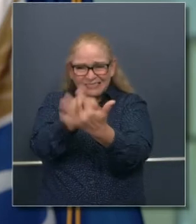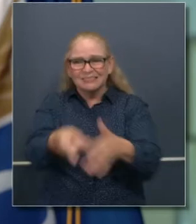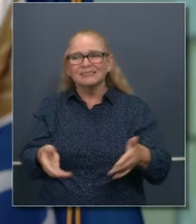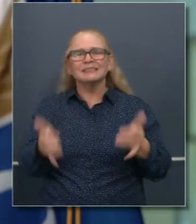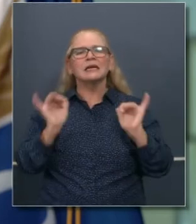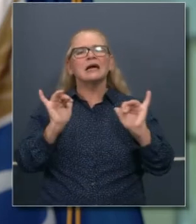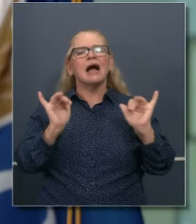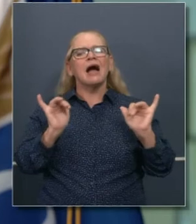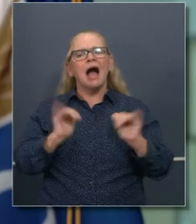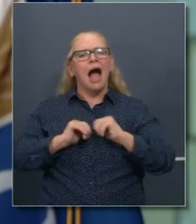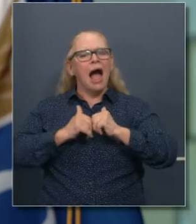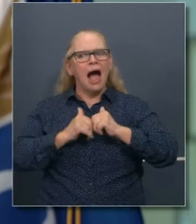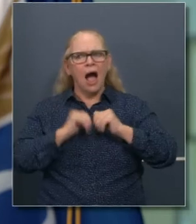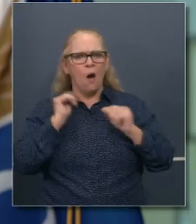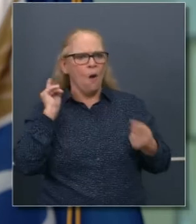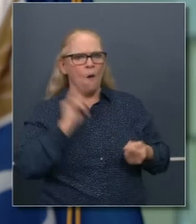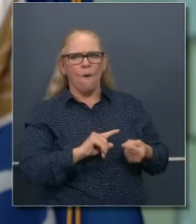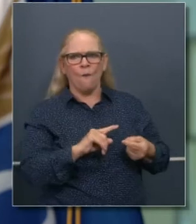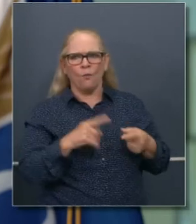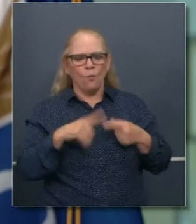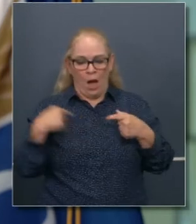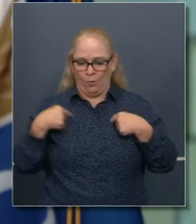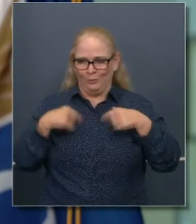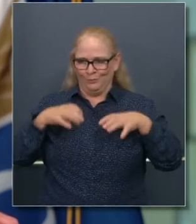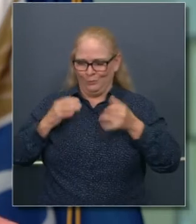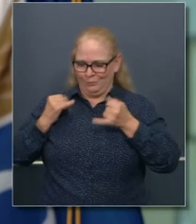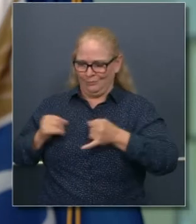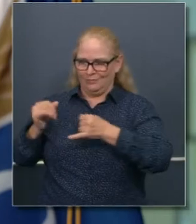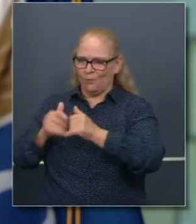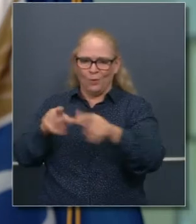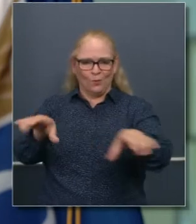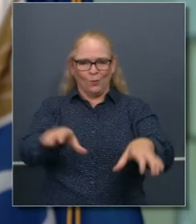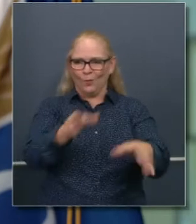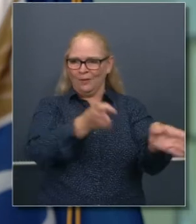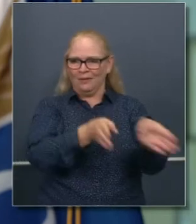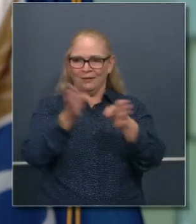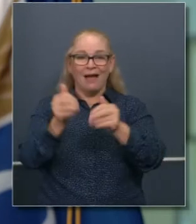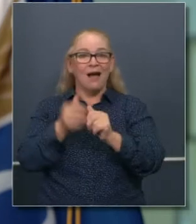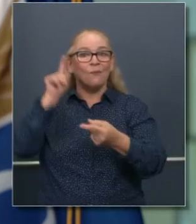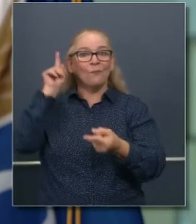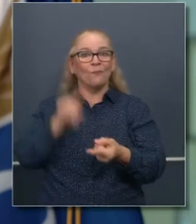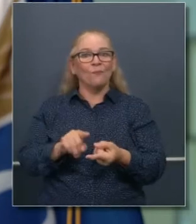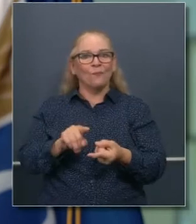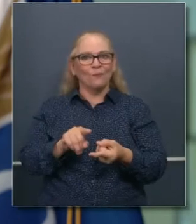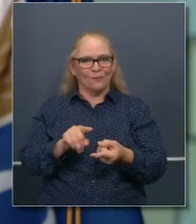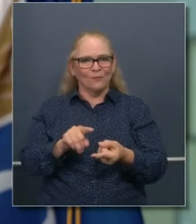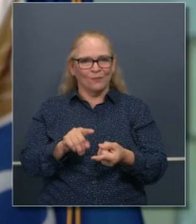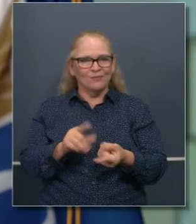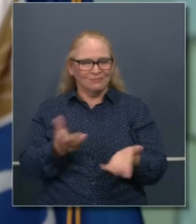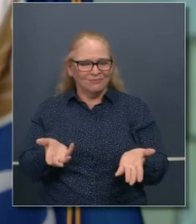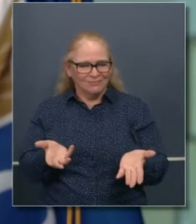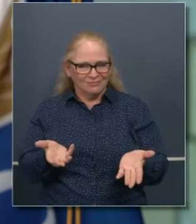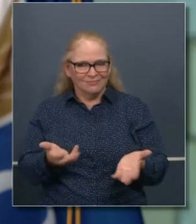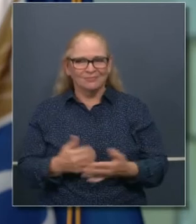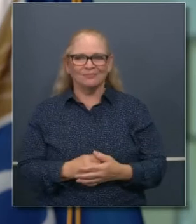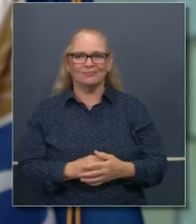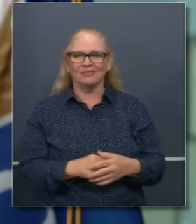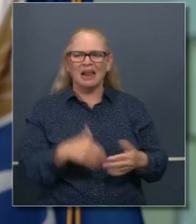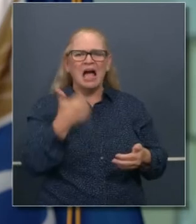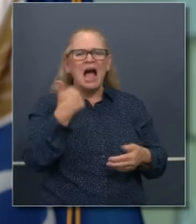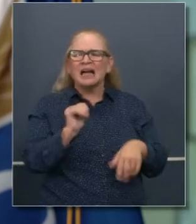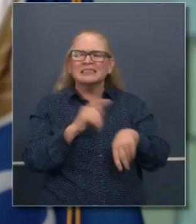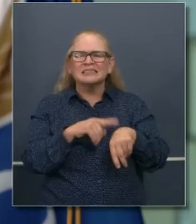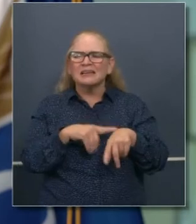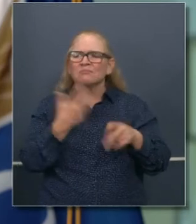promover estos esfuerzos para mitigar la transmisión de la enfermedad, porque una cosa que sí sabemos es que esto puede explotar de